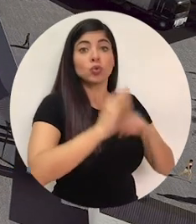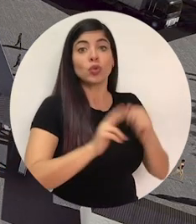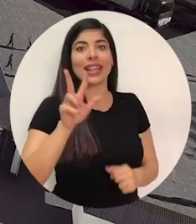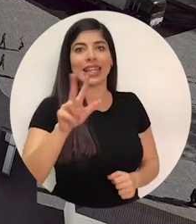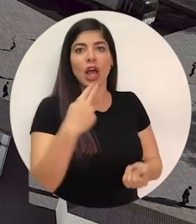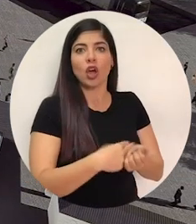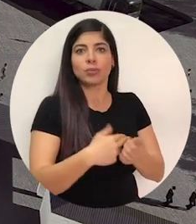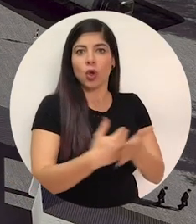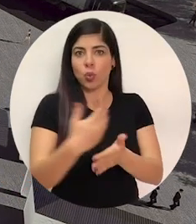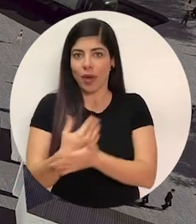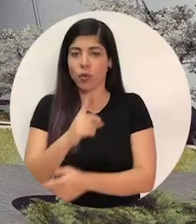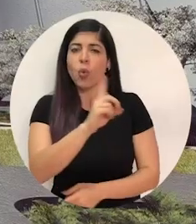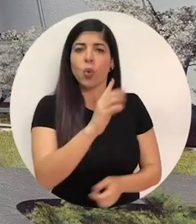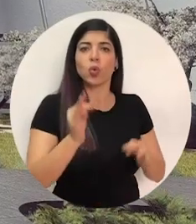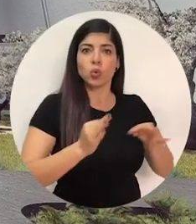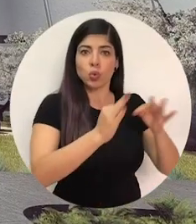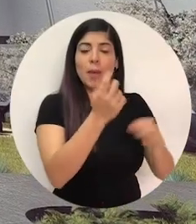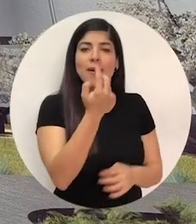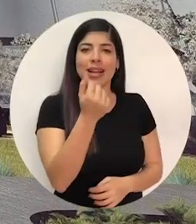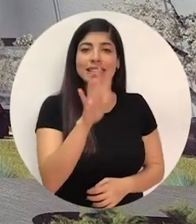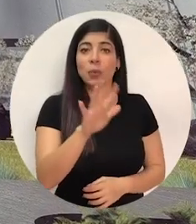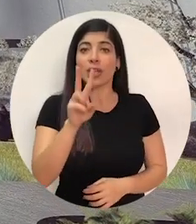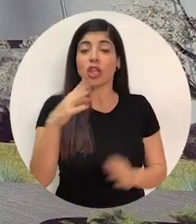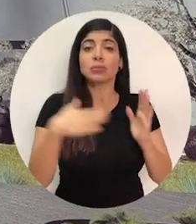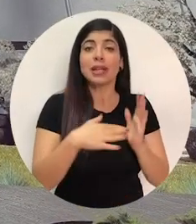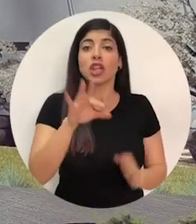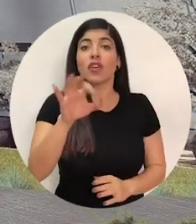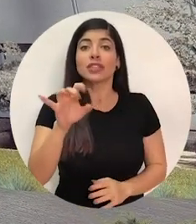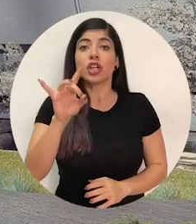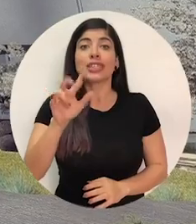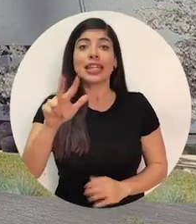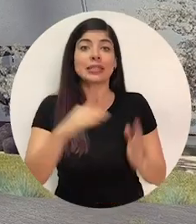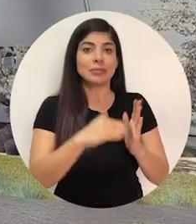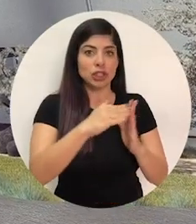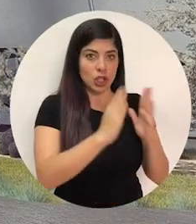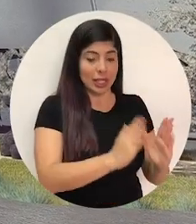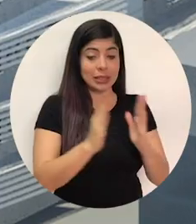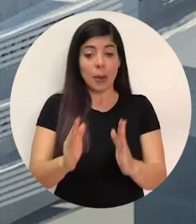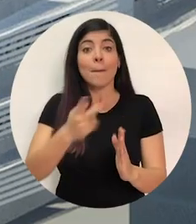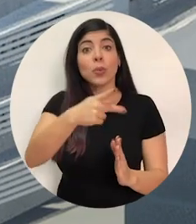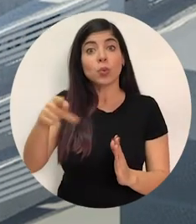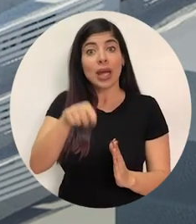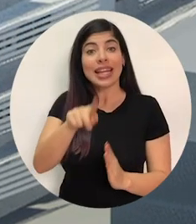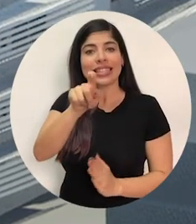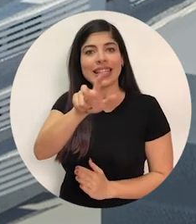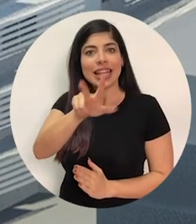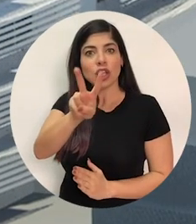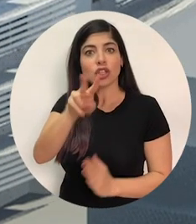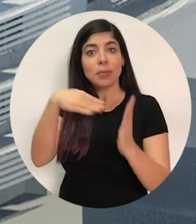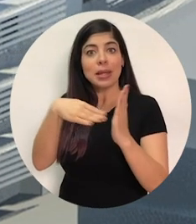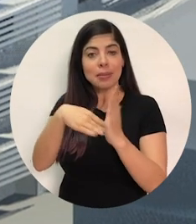construcción de tres hospitales nuevos en Turrialba, 52 mil 983 millones. Punta Arenas,